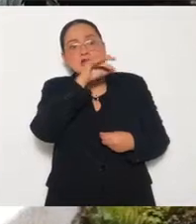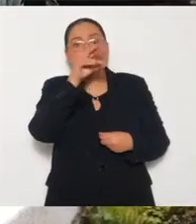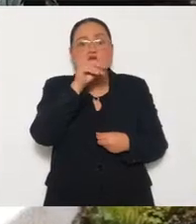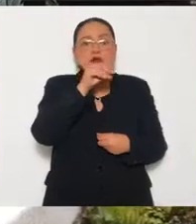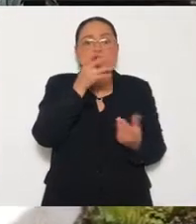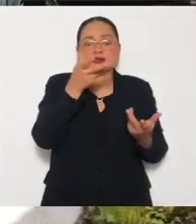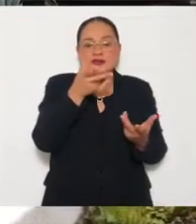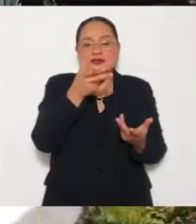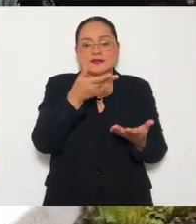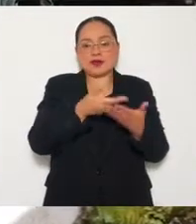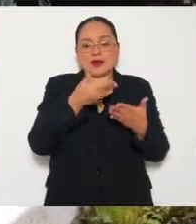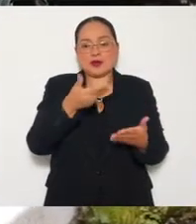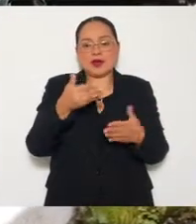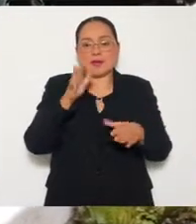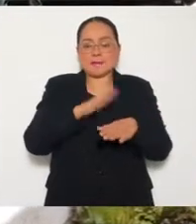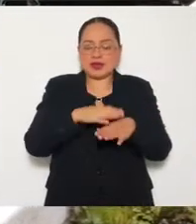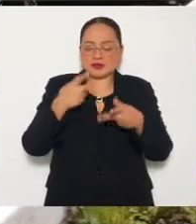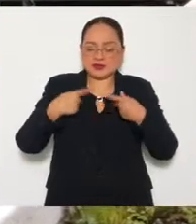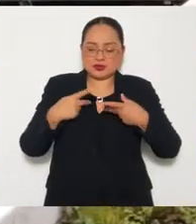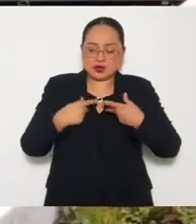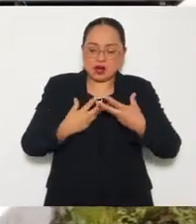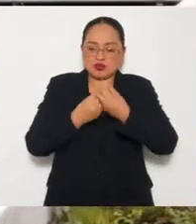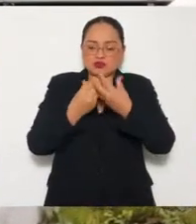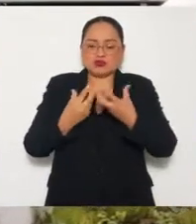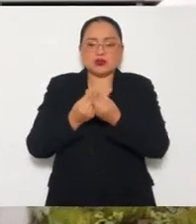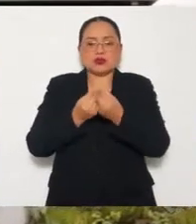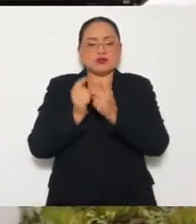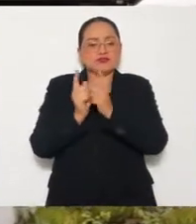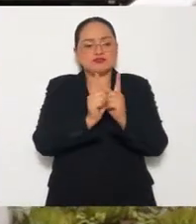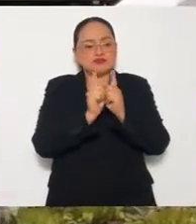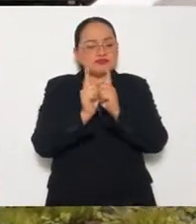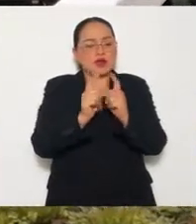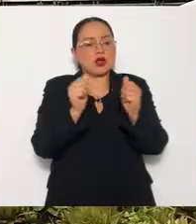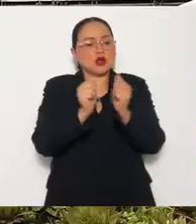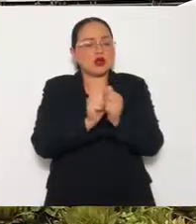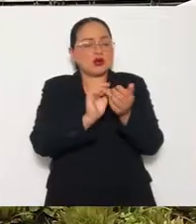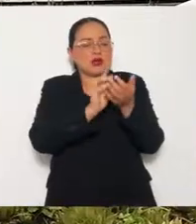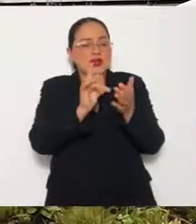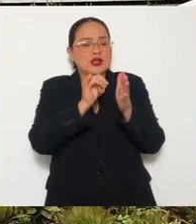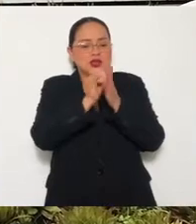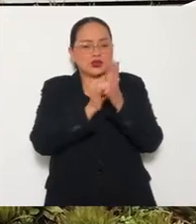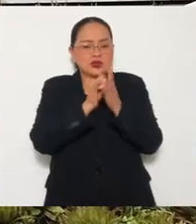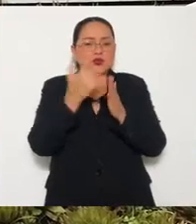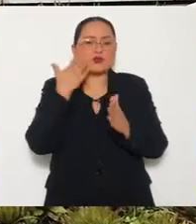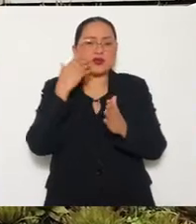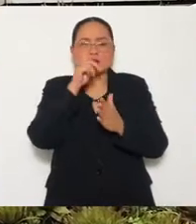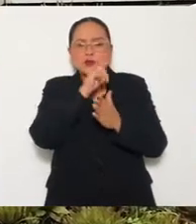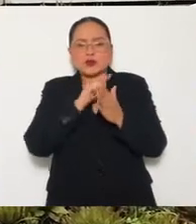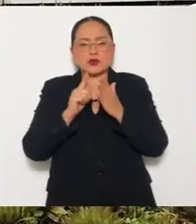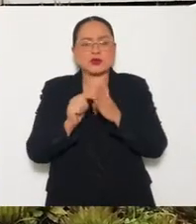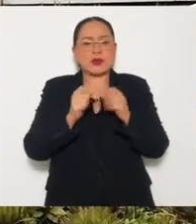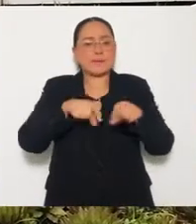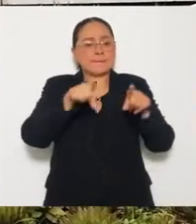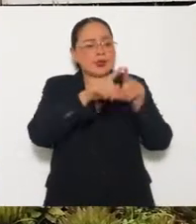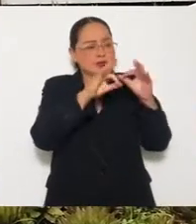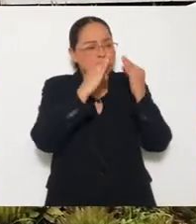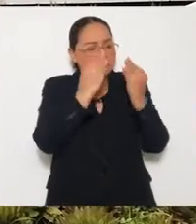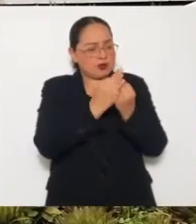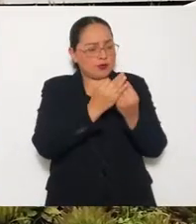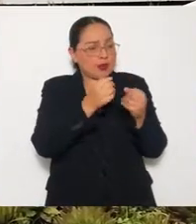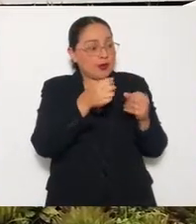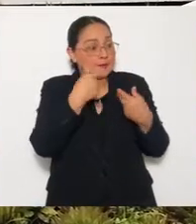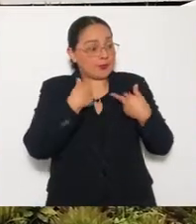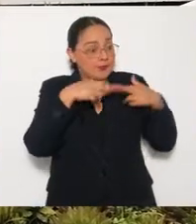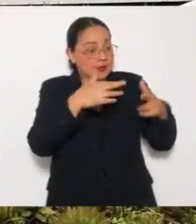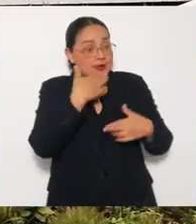votaban de uno por uno. Ahora hay más cercanía con la gente gracias a las redes sociales. Y los mismos argumentos, los mismos buenos